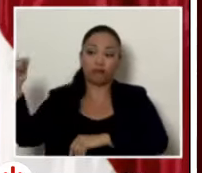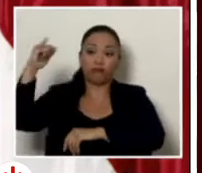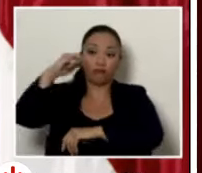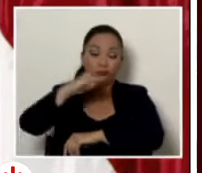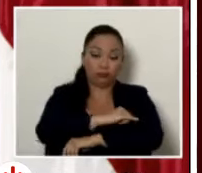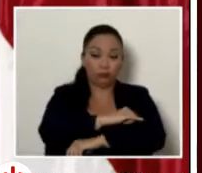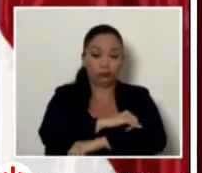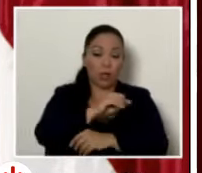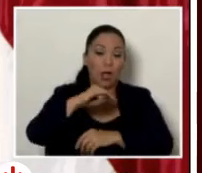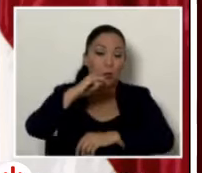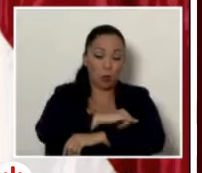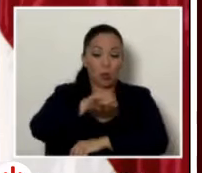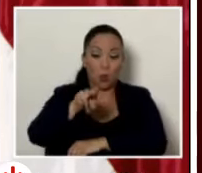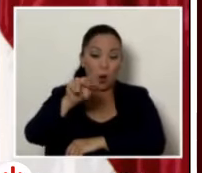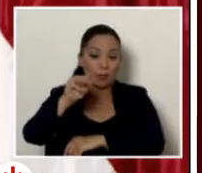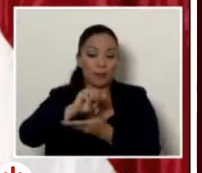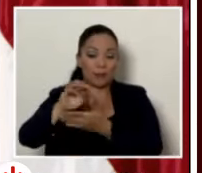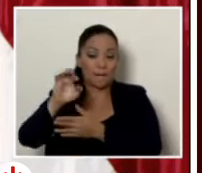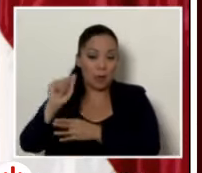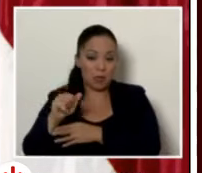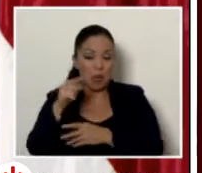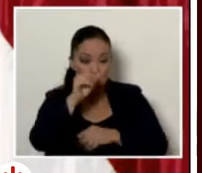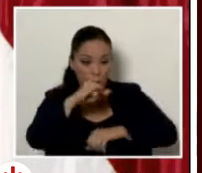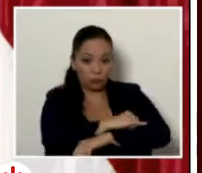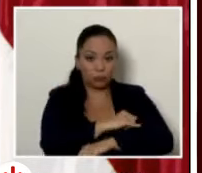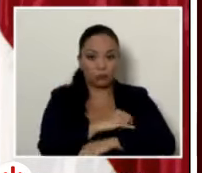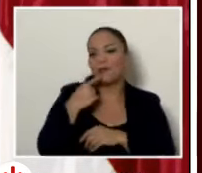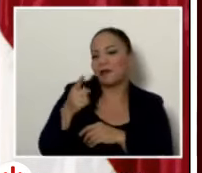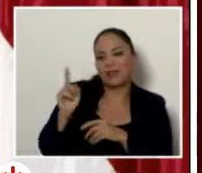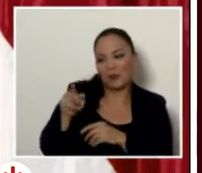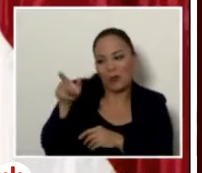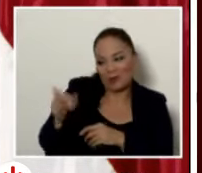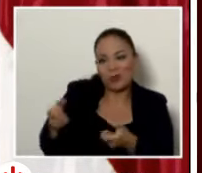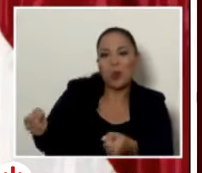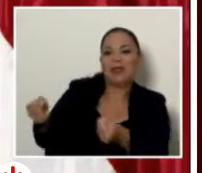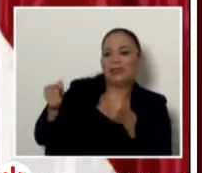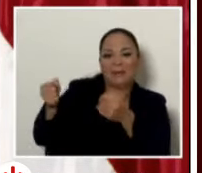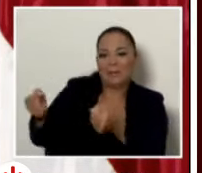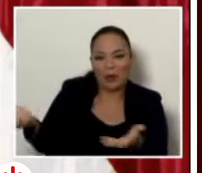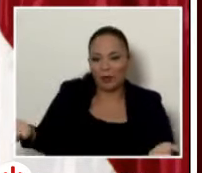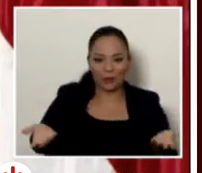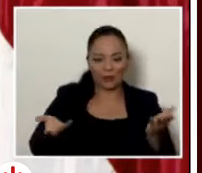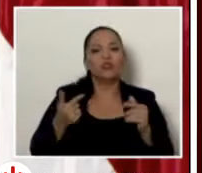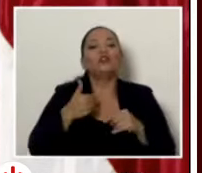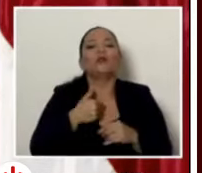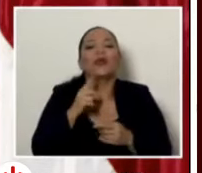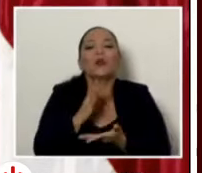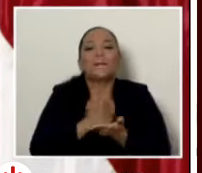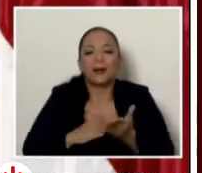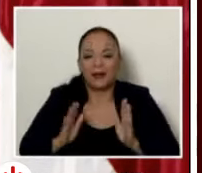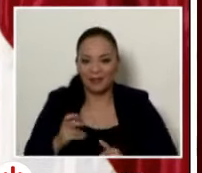María? la gente dirá posiblemente no porque él no es el piloto yo tengo una parte del